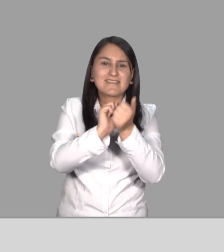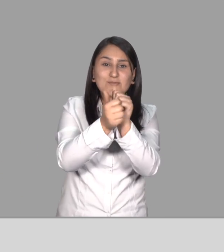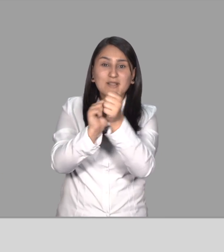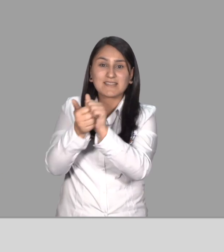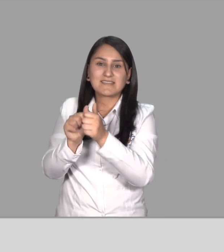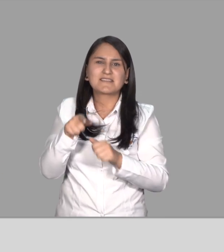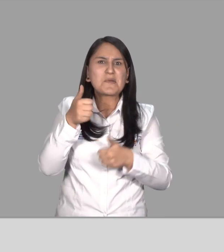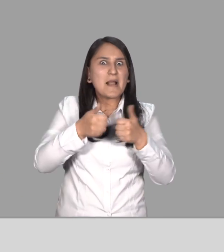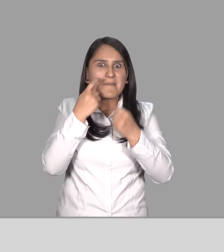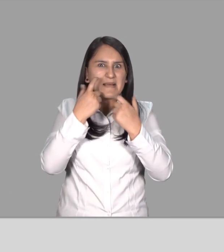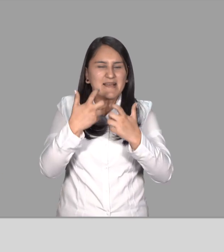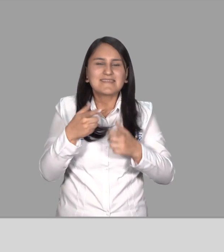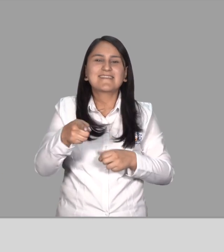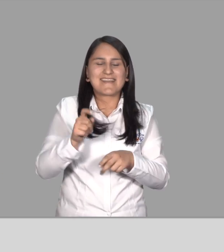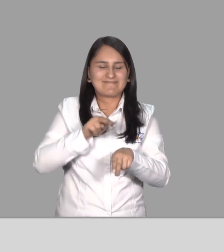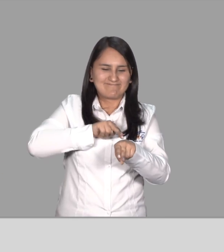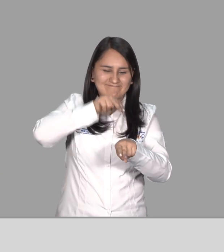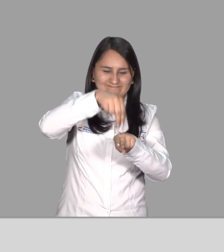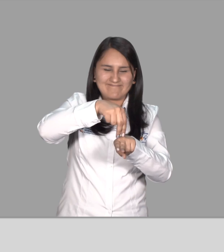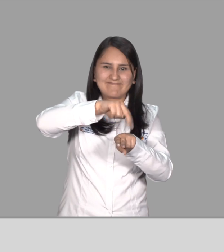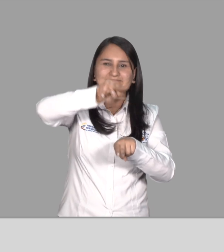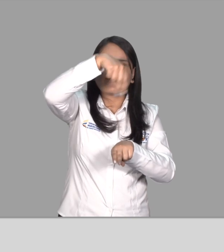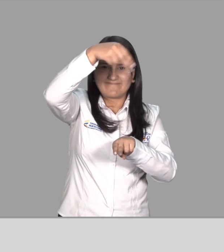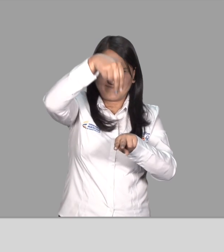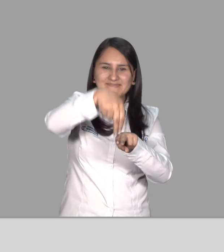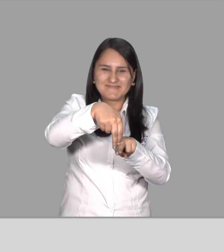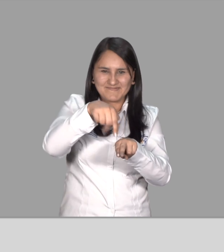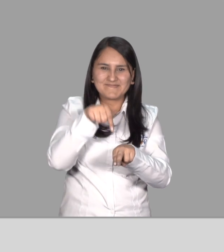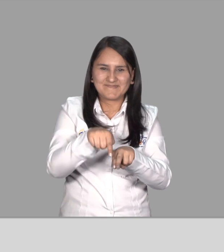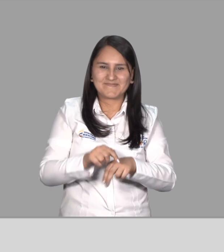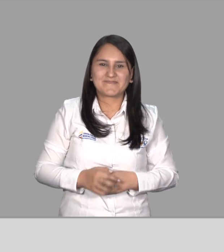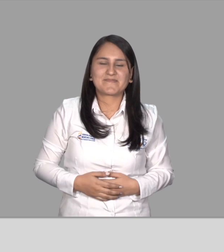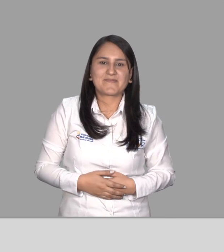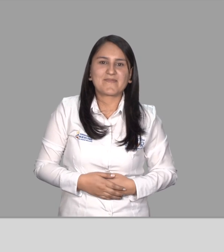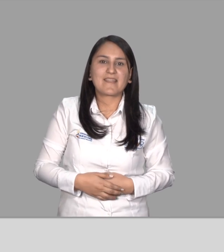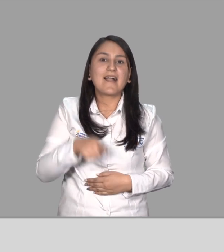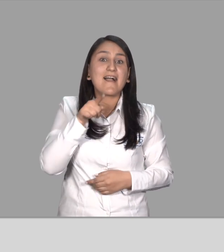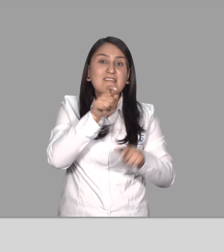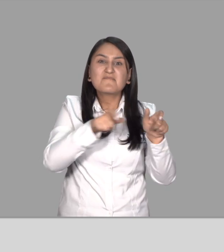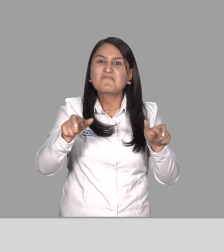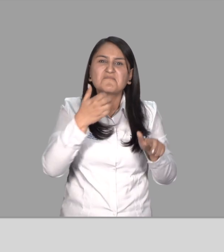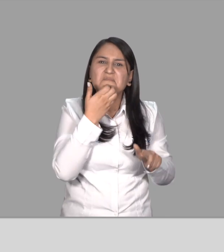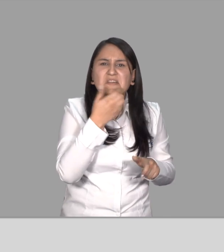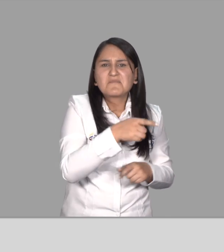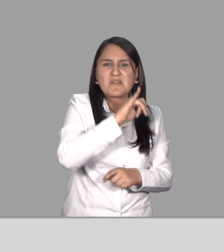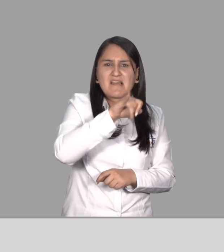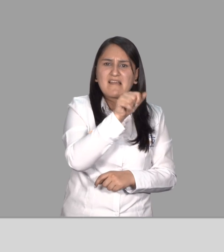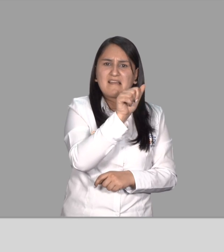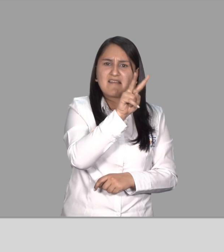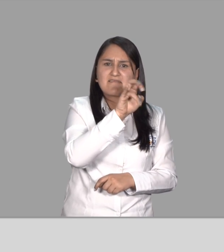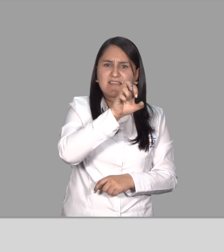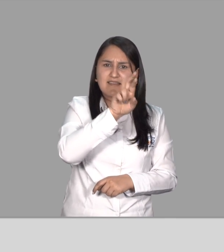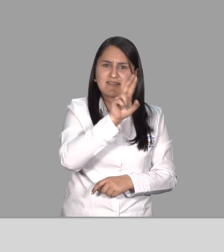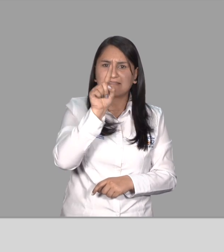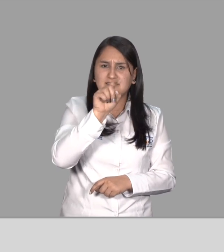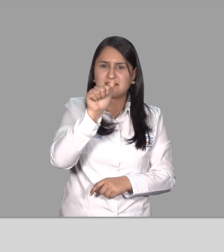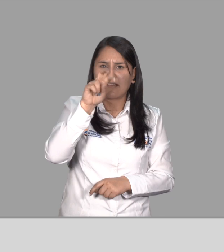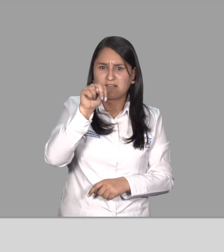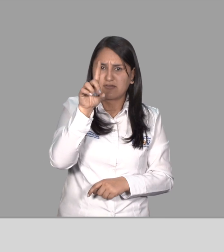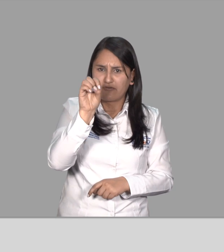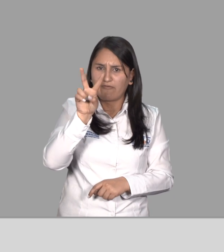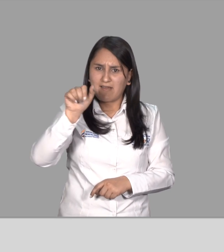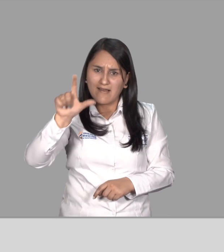Guaymaral Acoge a gran cantidad de deportistas Entre esos los que sobresalen